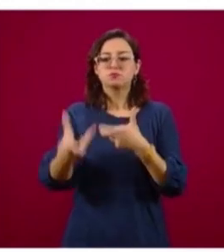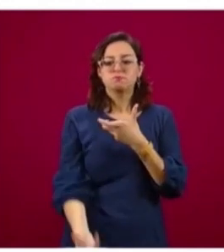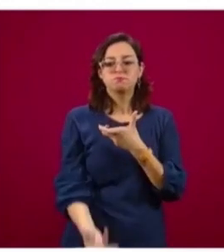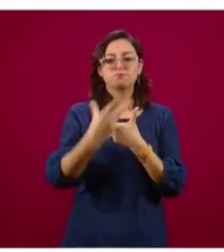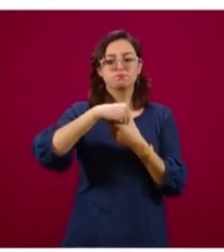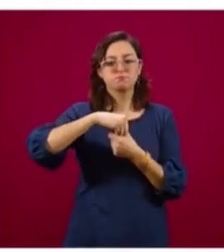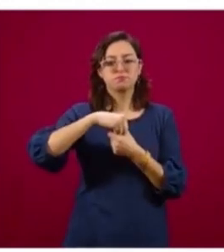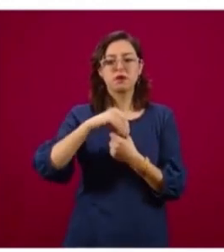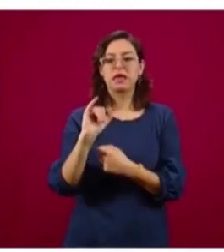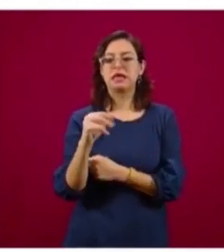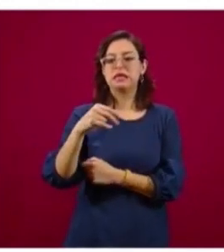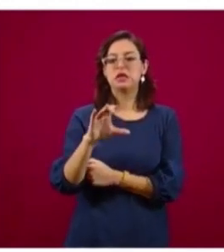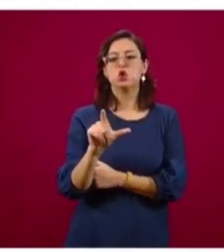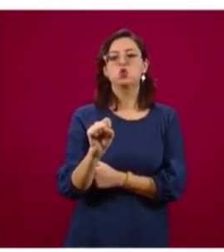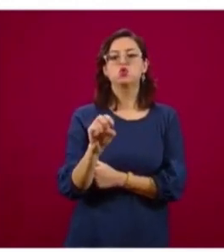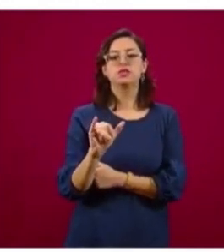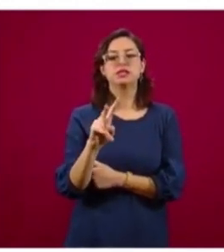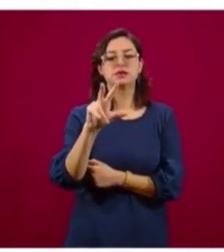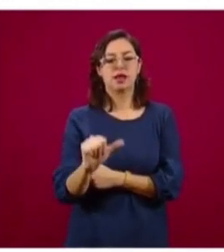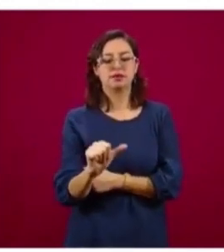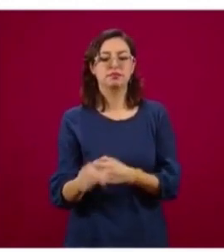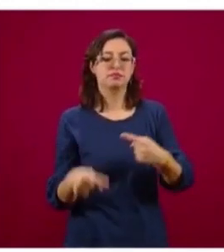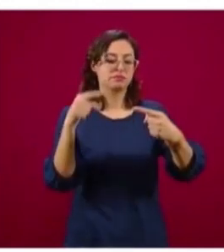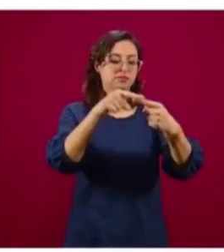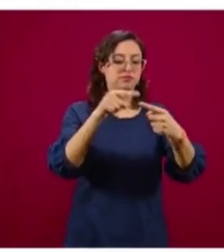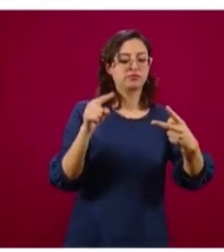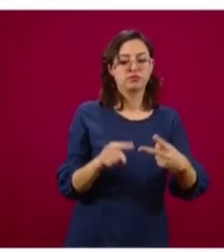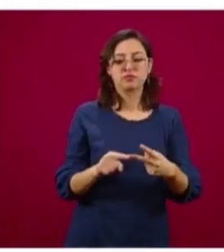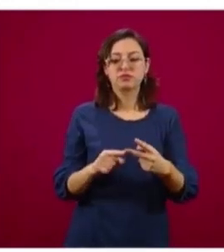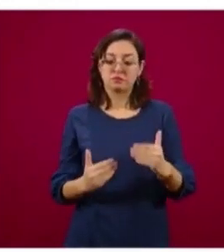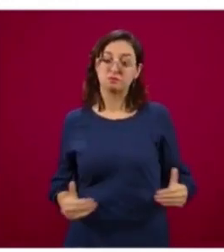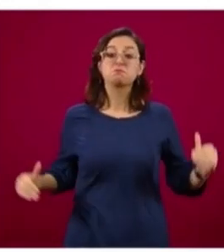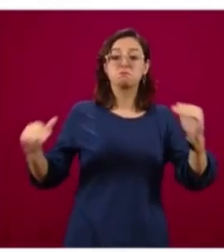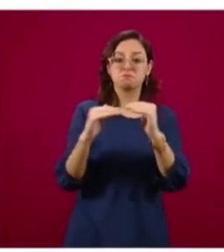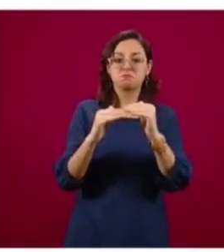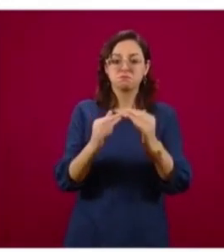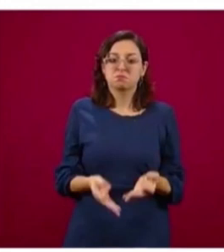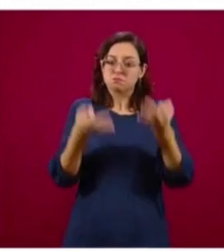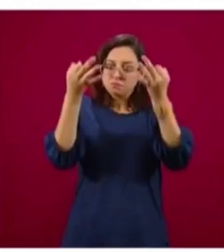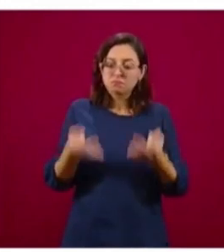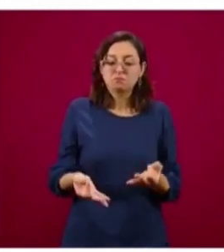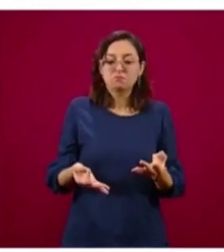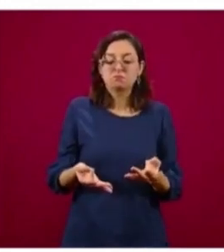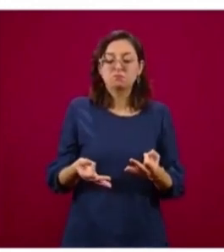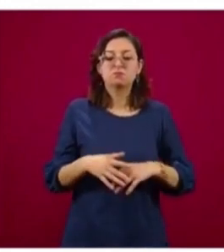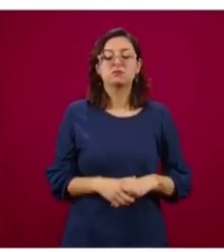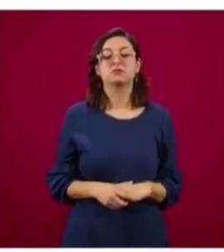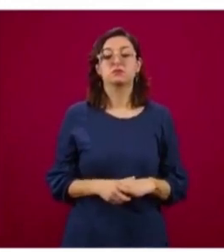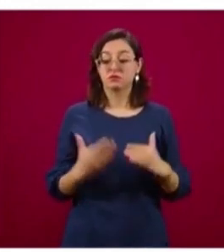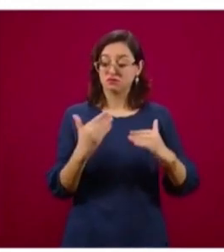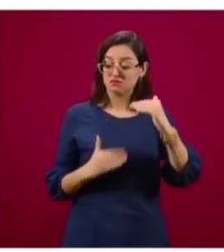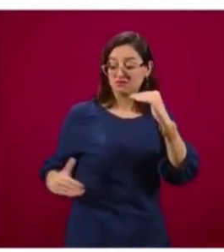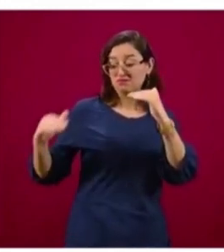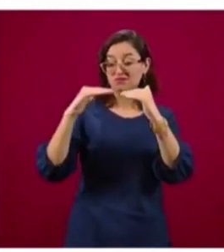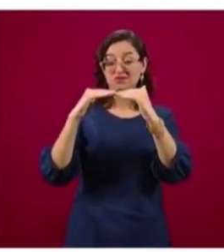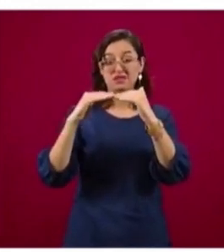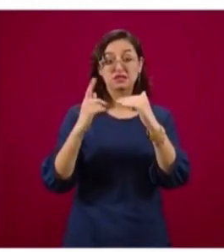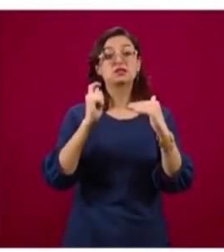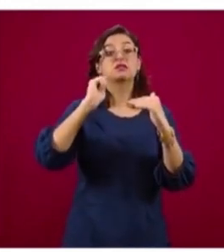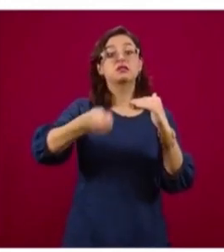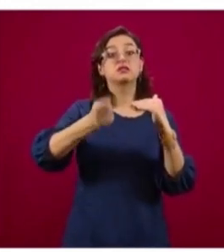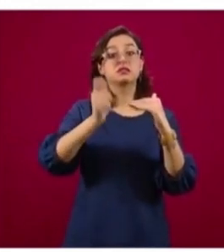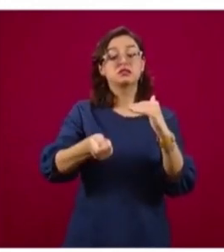dos grandes pilares, la equidad y la calidad. Si queremos hablar de equidad, entonces debemos de dirigir a la población